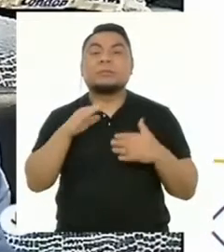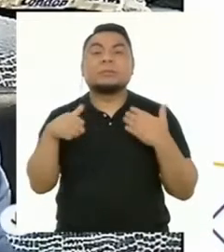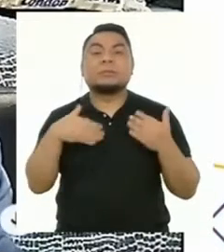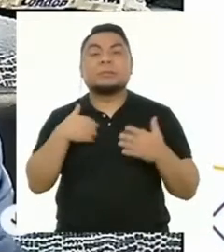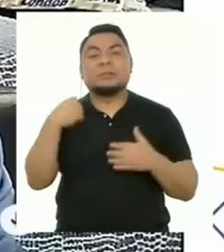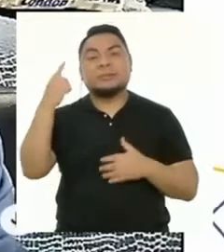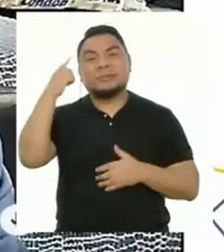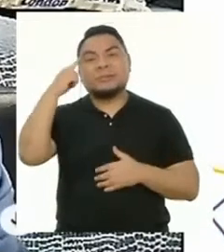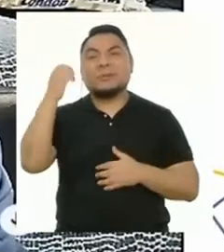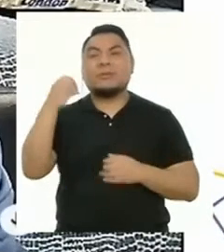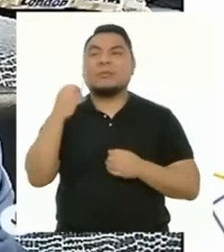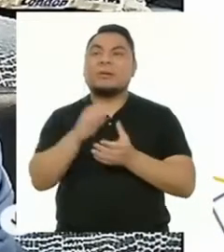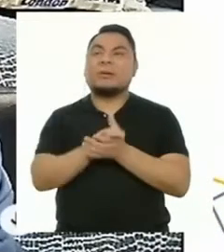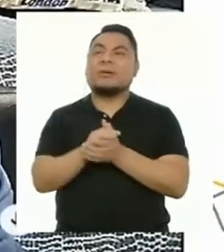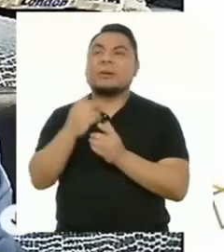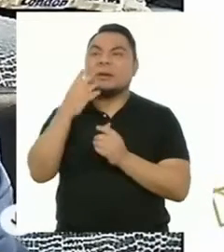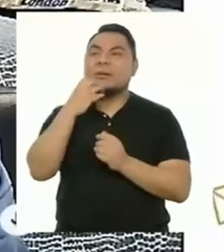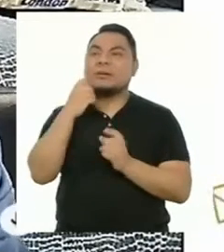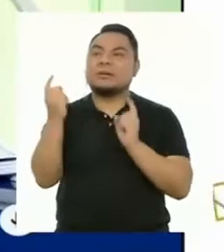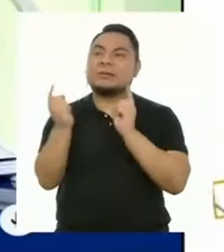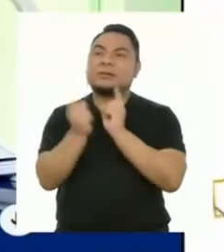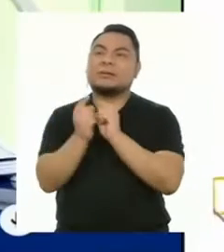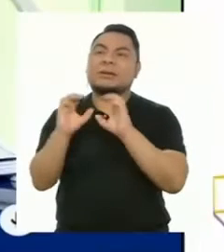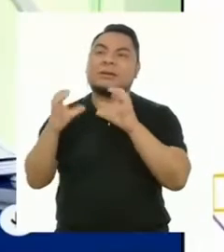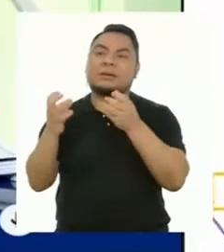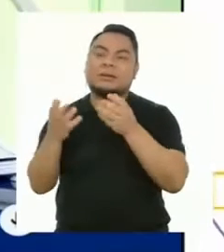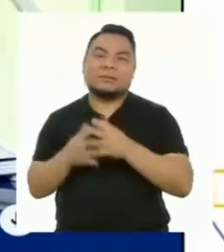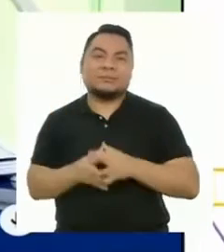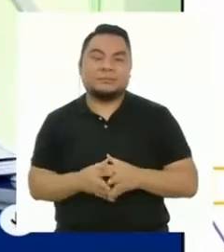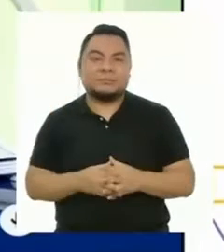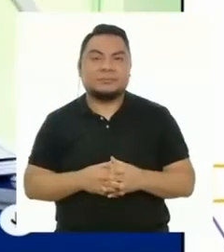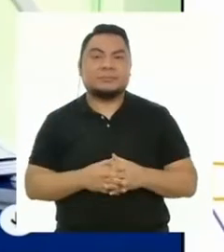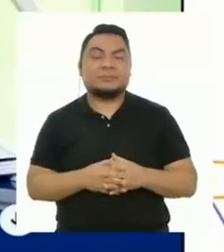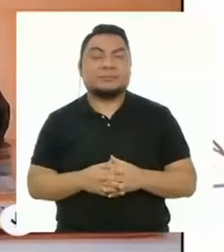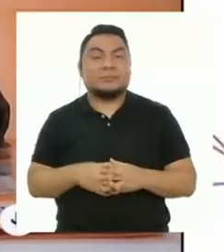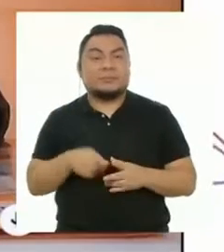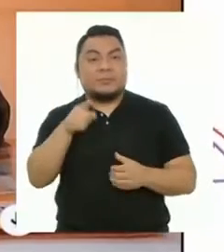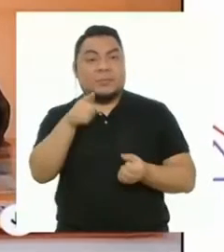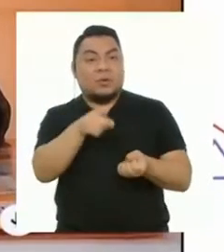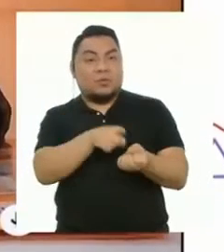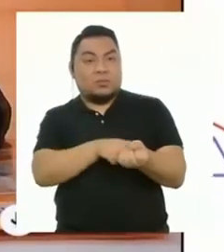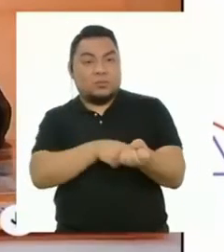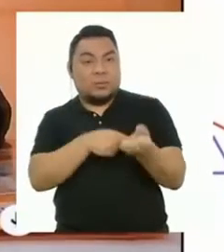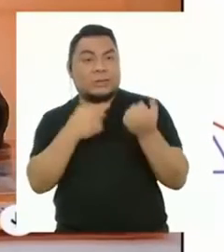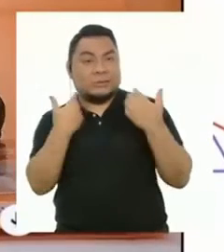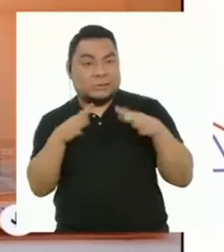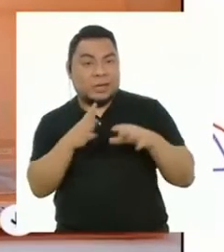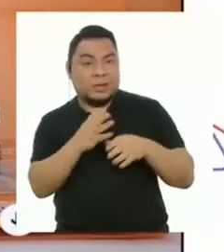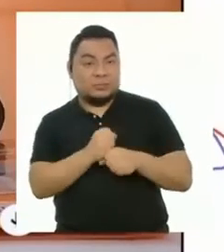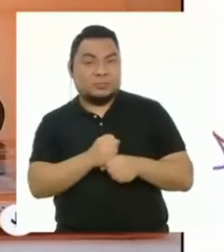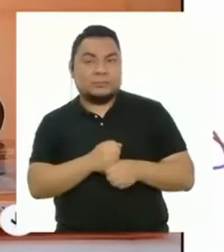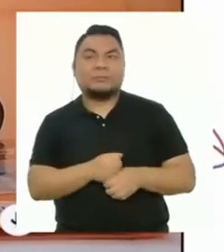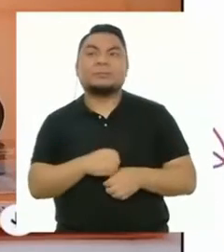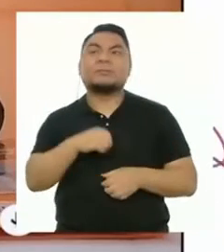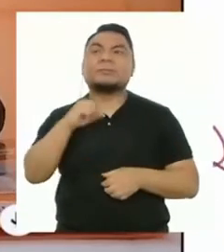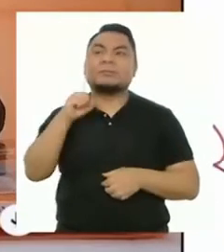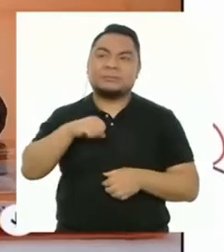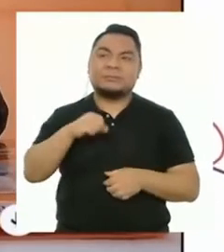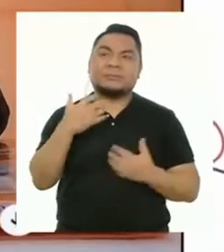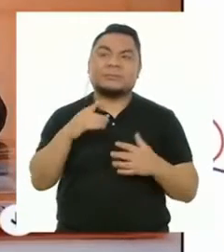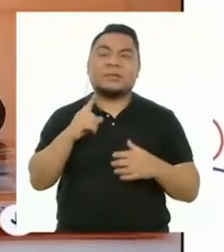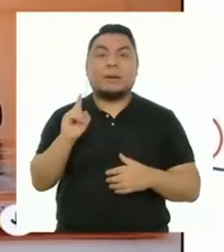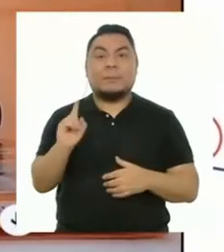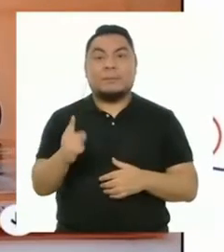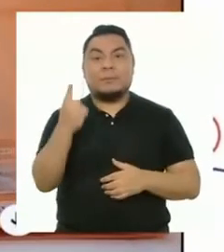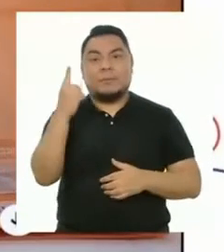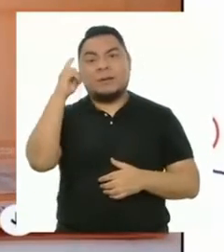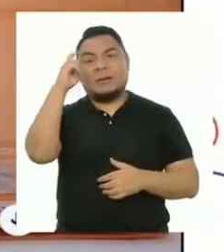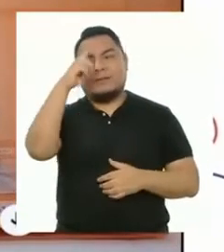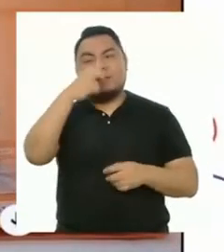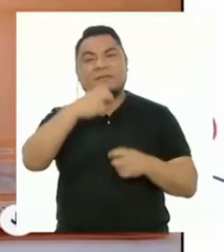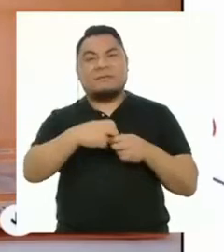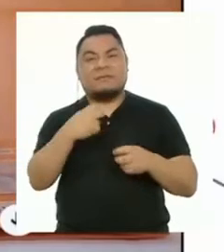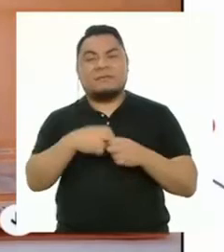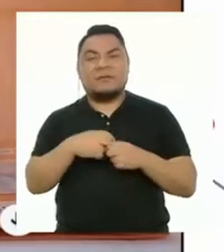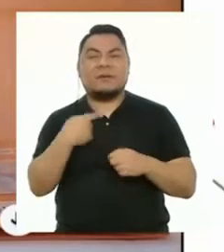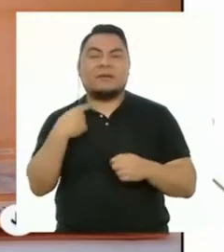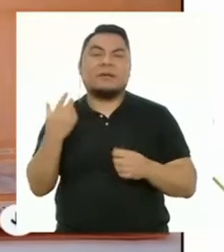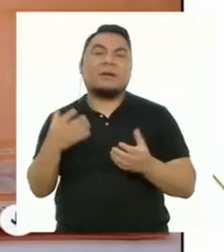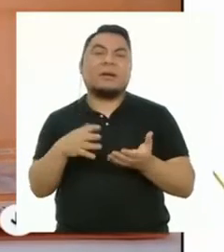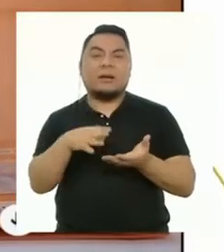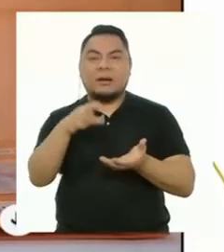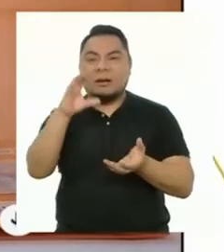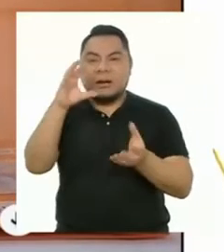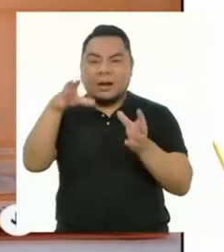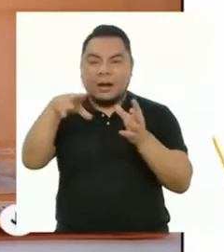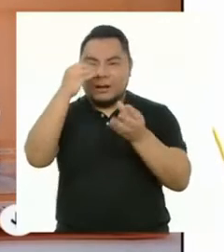mucho a mis compañeros, ¿no? De lo que es en la clase. ¿Ya se acostumbraron? Sí, al principio tuve complicaciones con esas nuevas